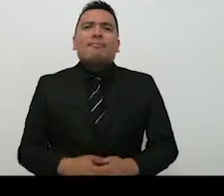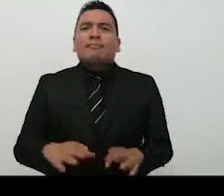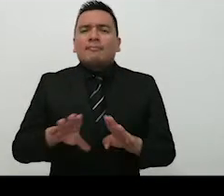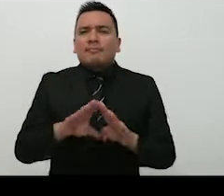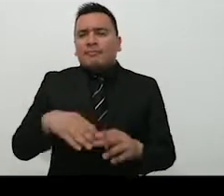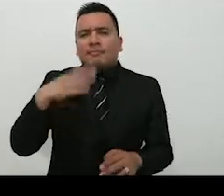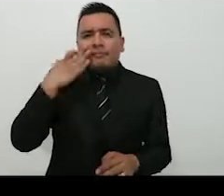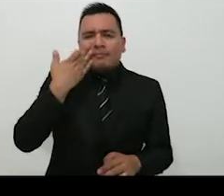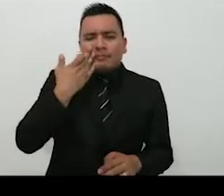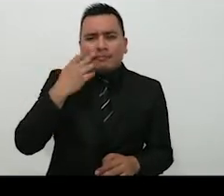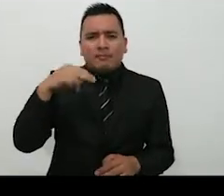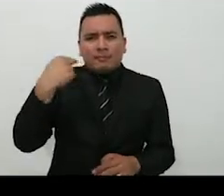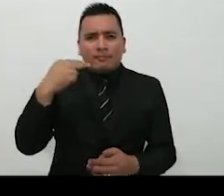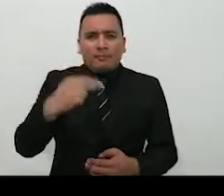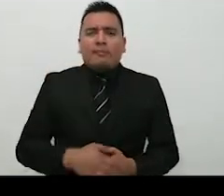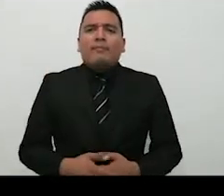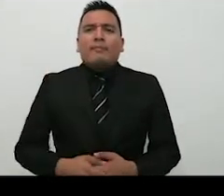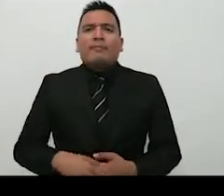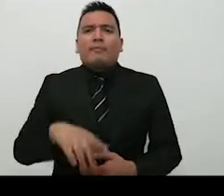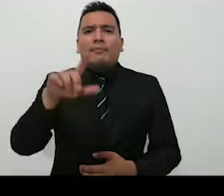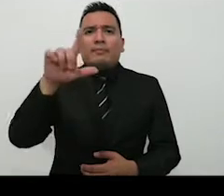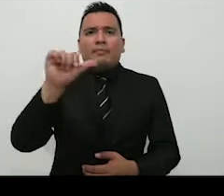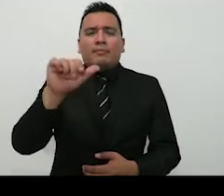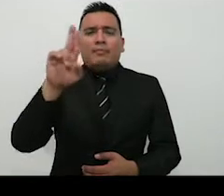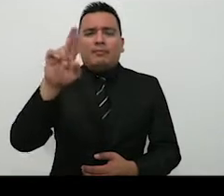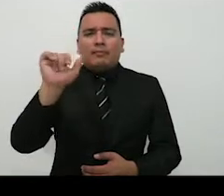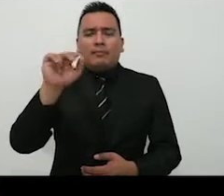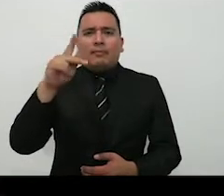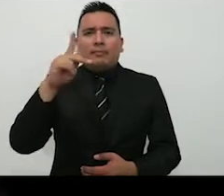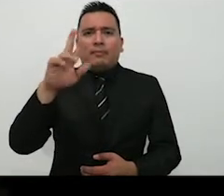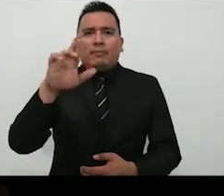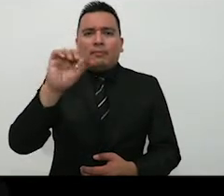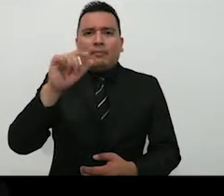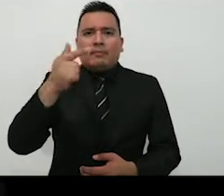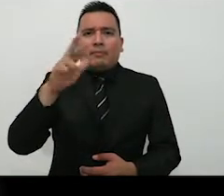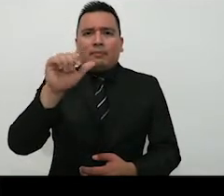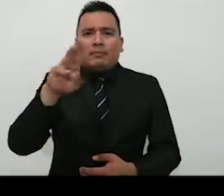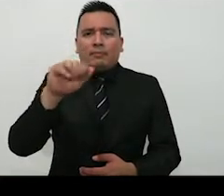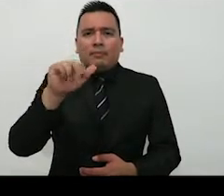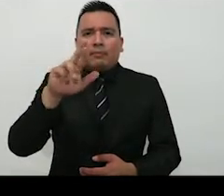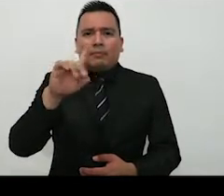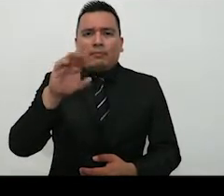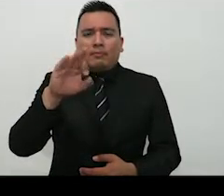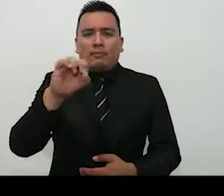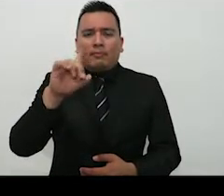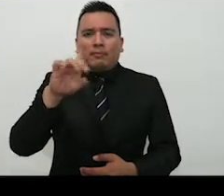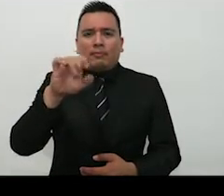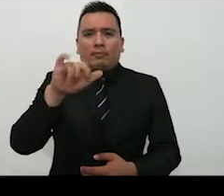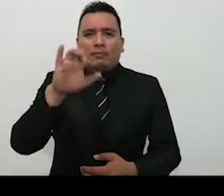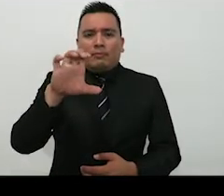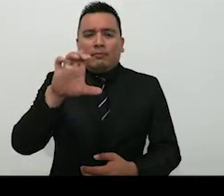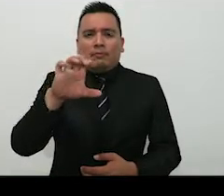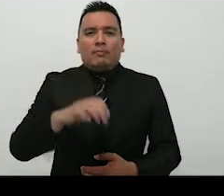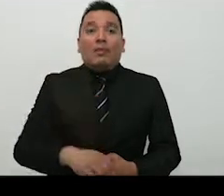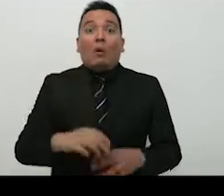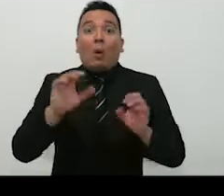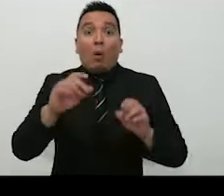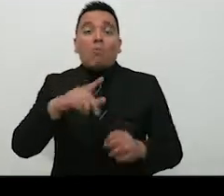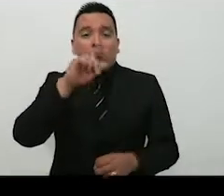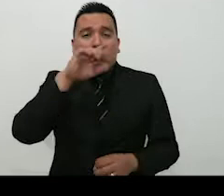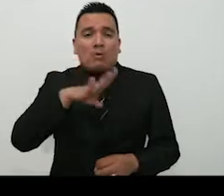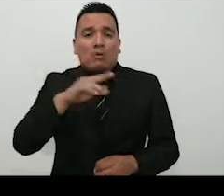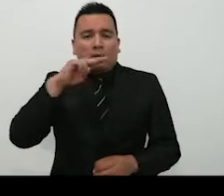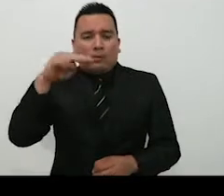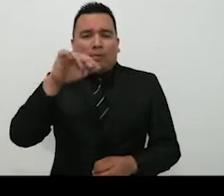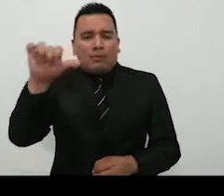con usted. Nos puede encontrar en nuestras redes sociales, en Facebook, como laurna.programaradiofónico del YEC, mientras que en